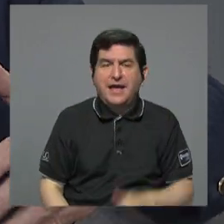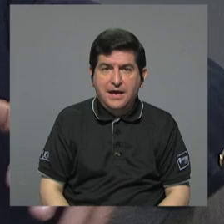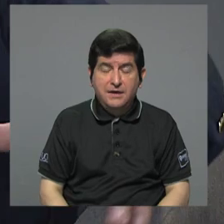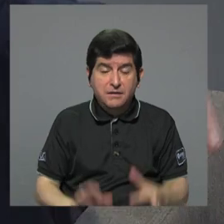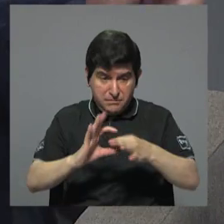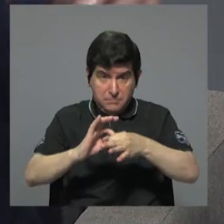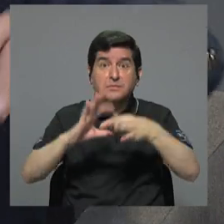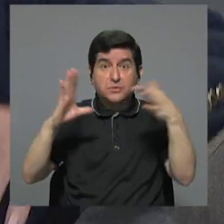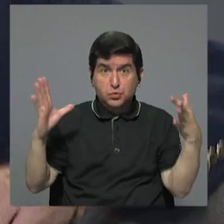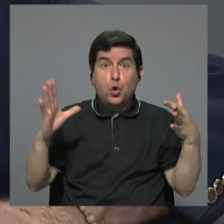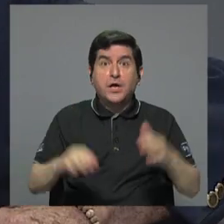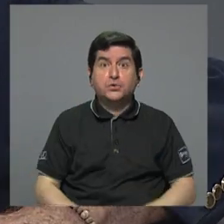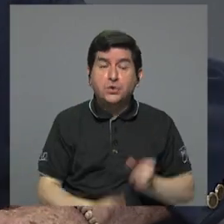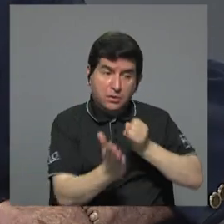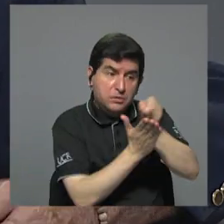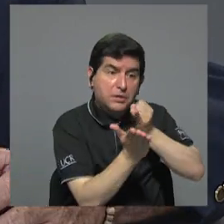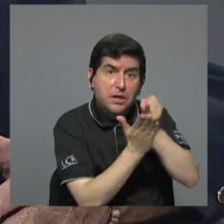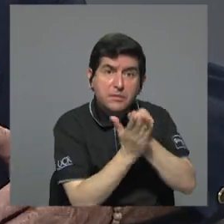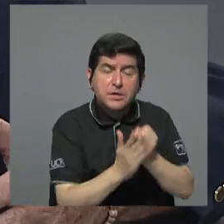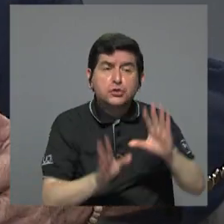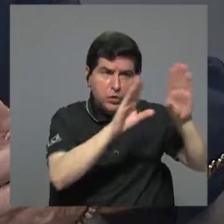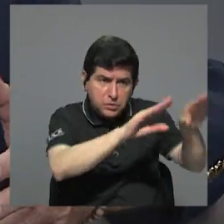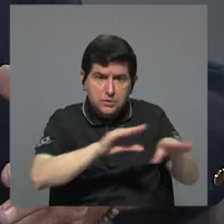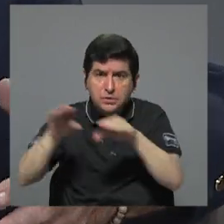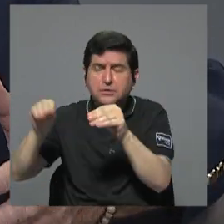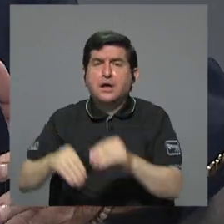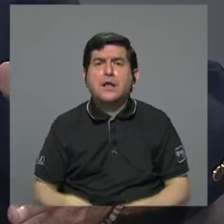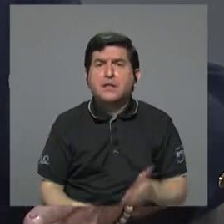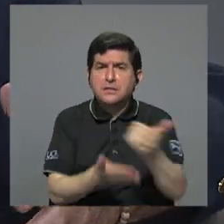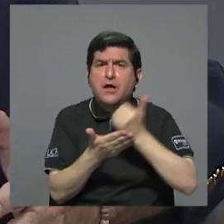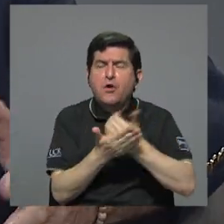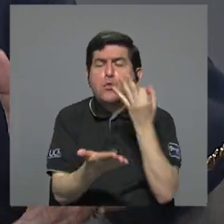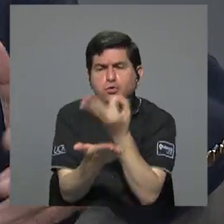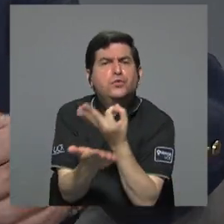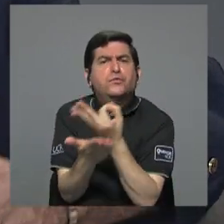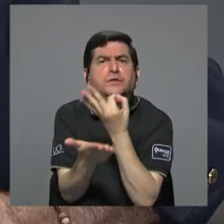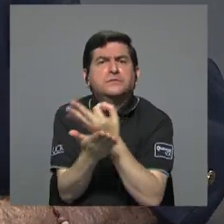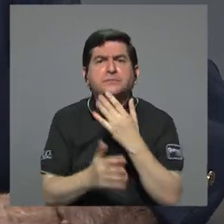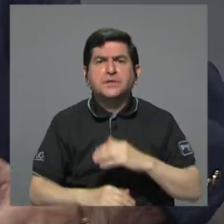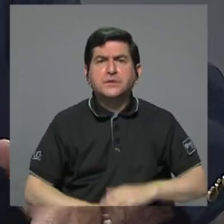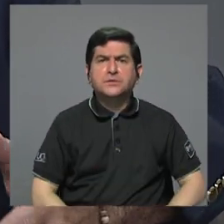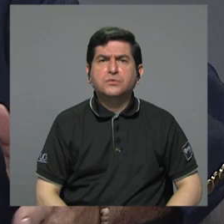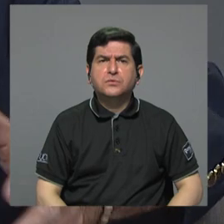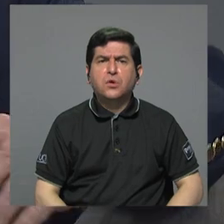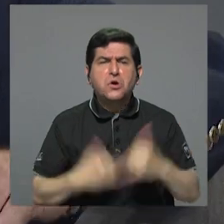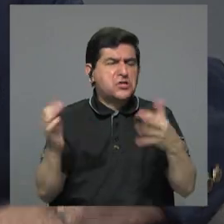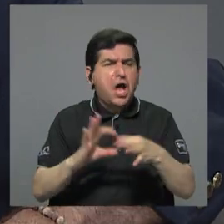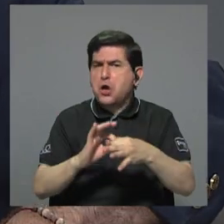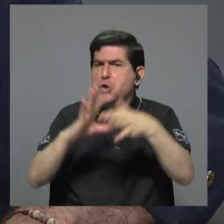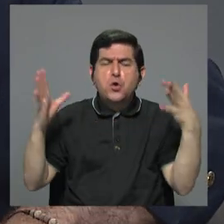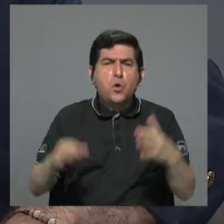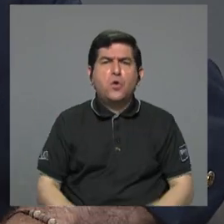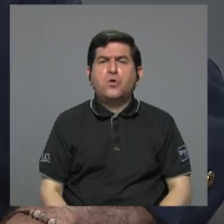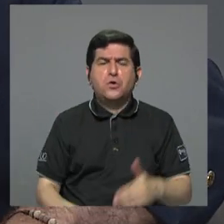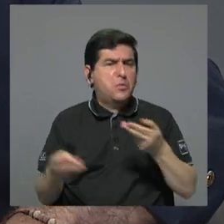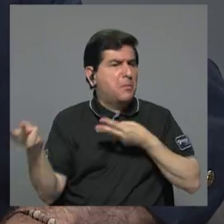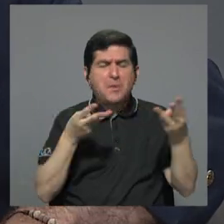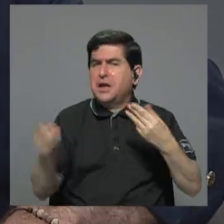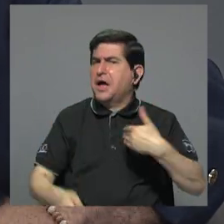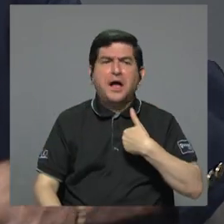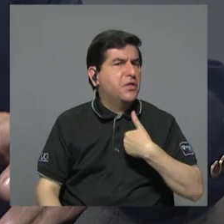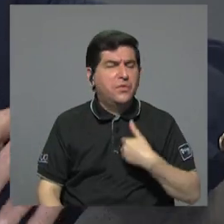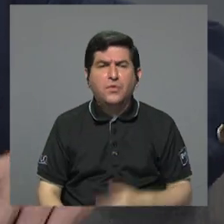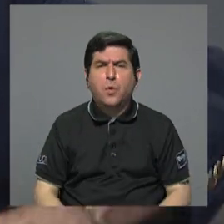lo han desconectado de la investigación, de la transferencia, de los recursos, del financiamiento. Lo han desconectado de quitarle los mercados,